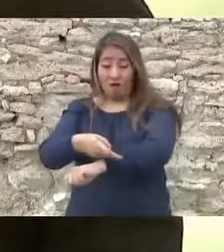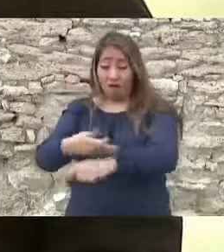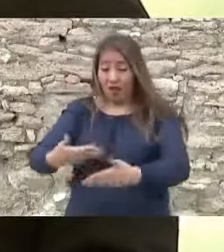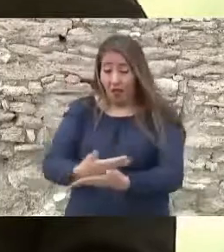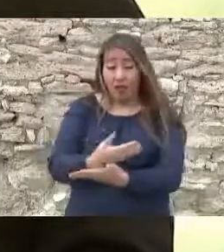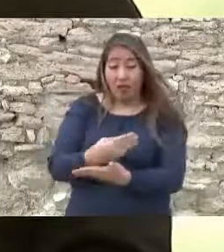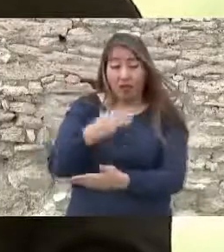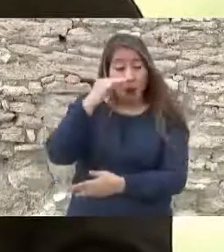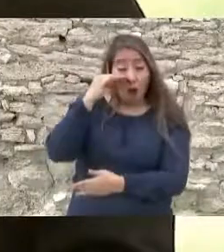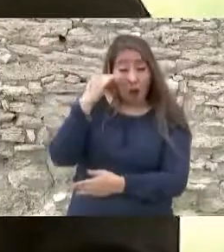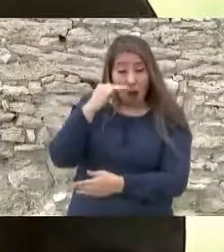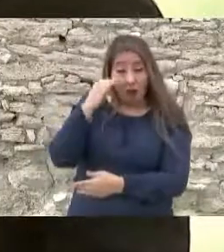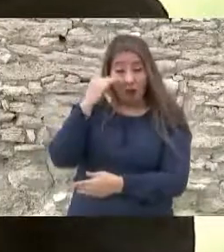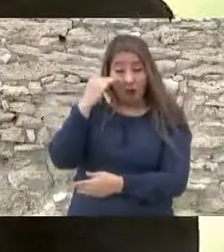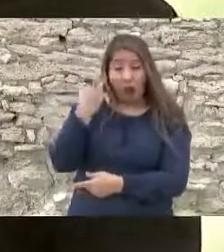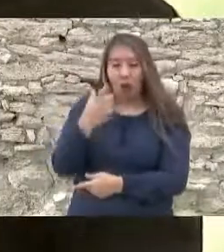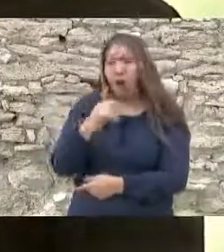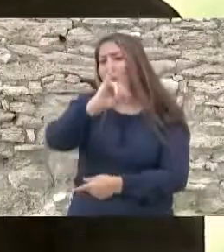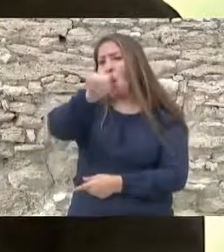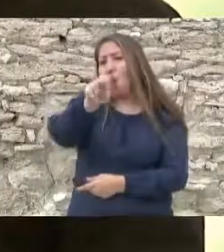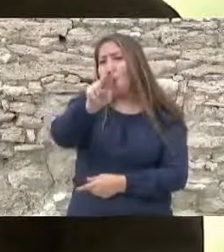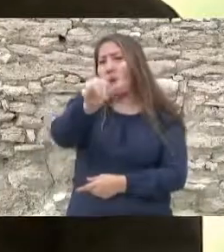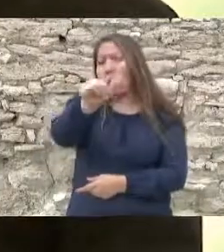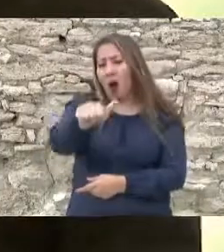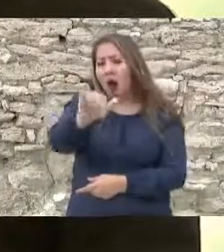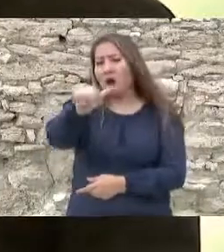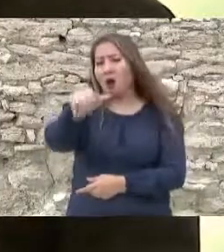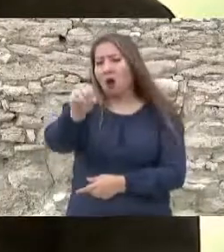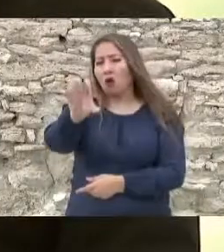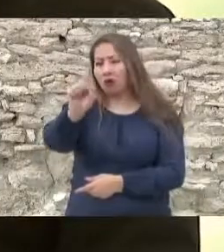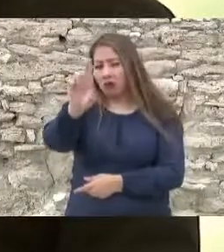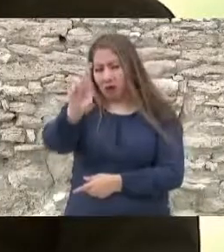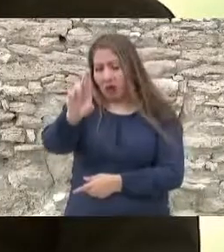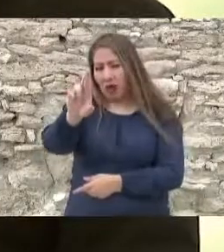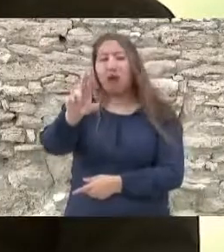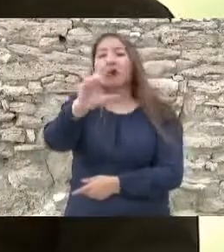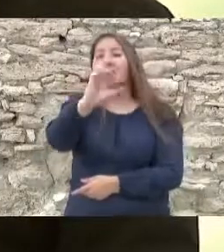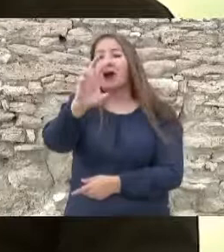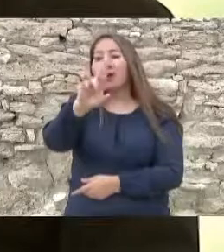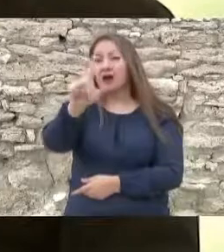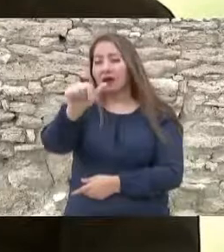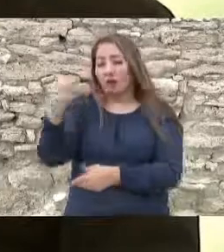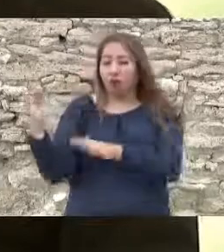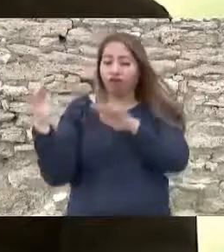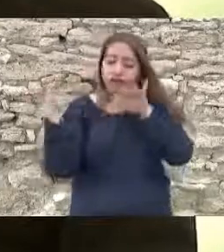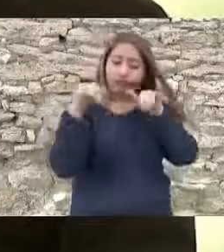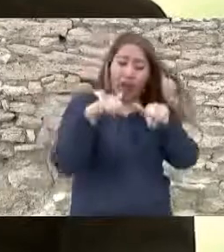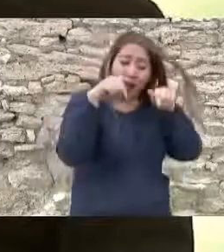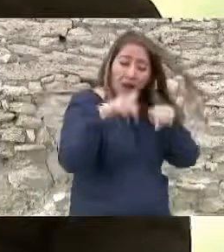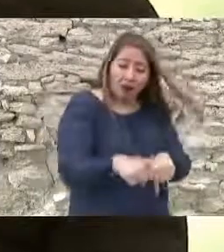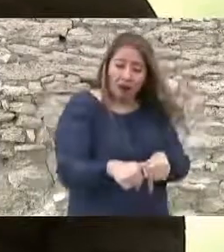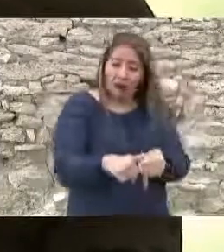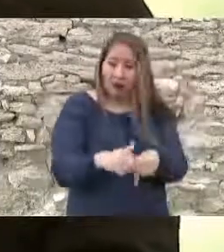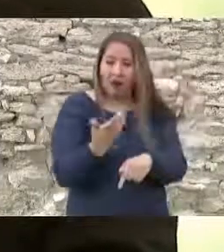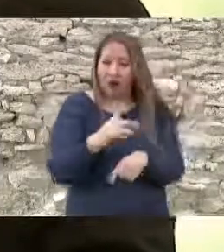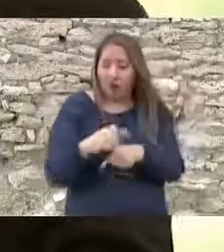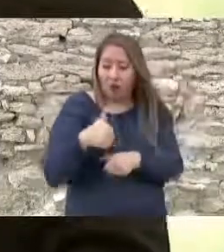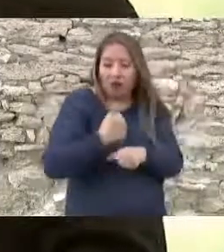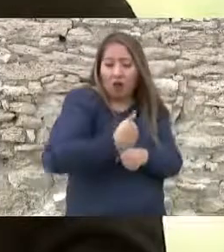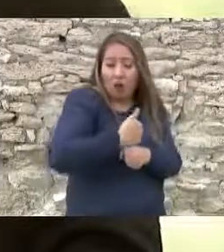michoacano fue la de Juan José Carranza, abuelo del empresario militar y político liberal Jesús Carranza Neira.